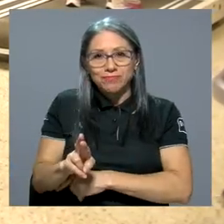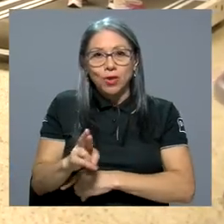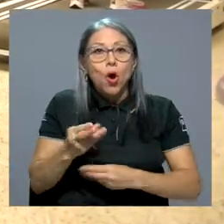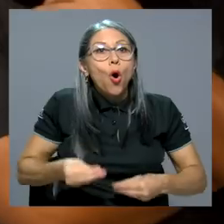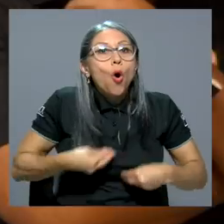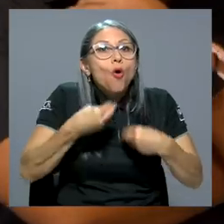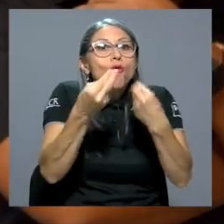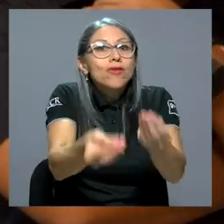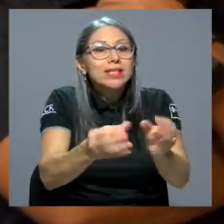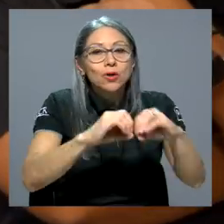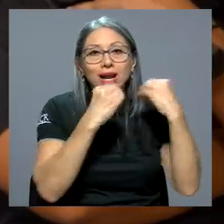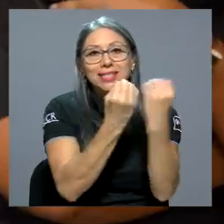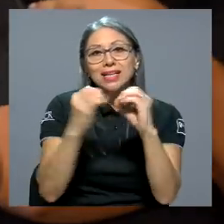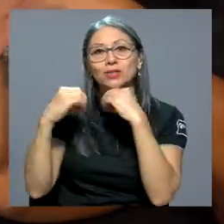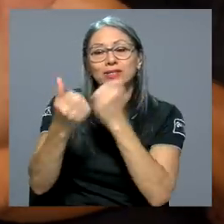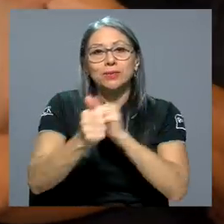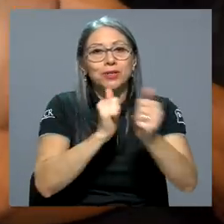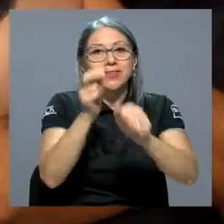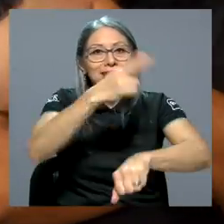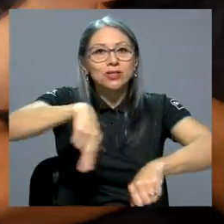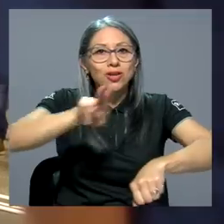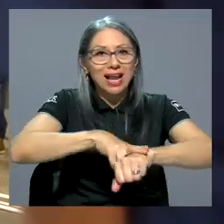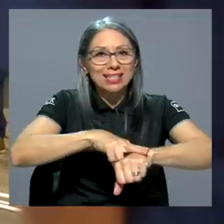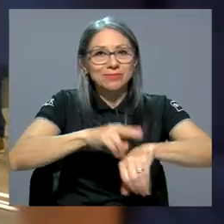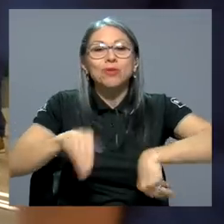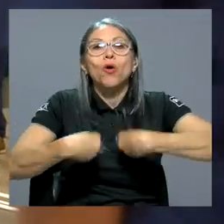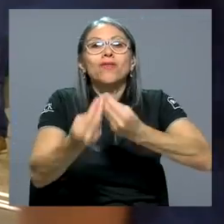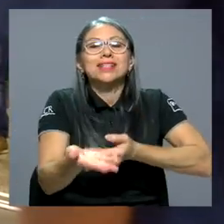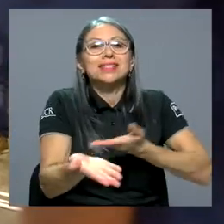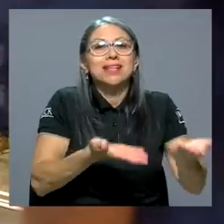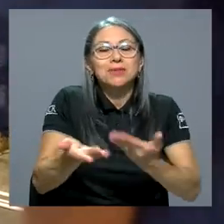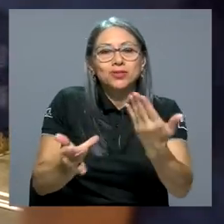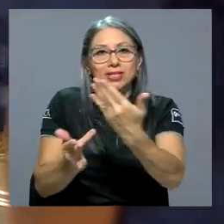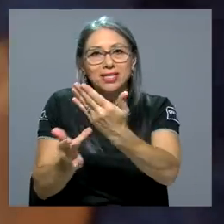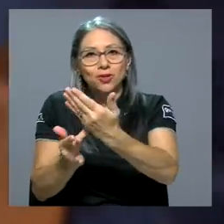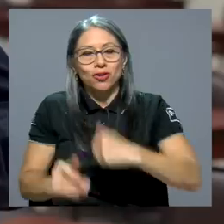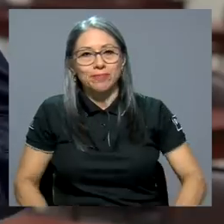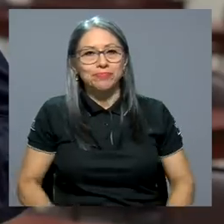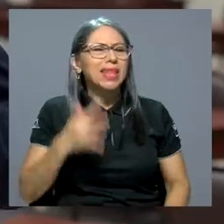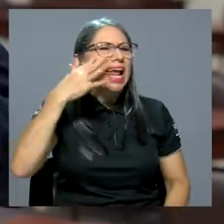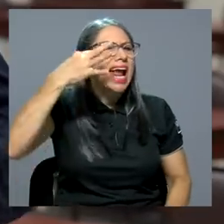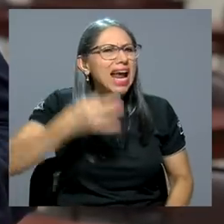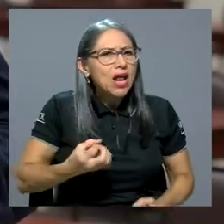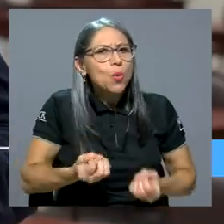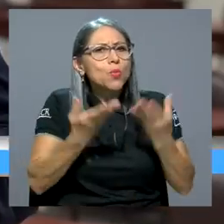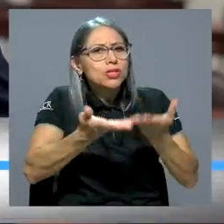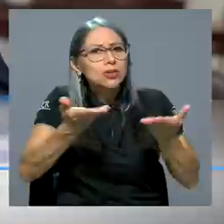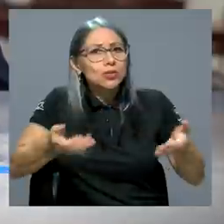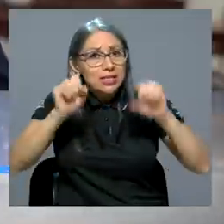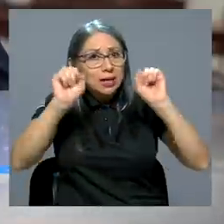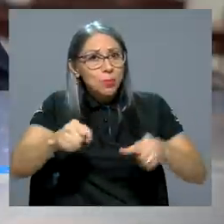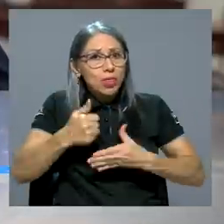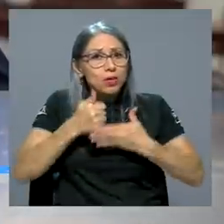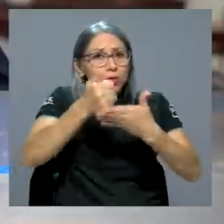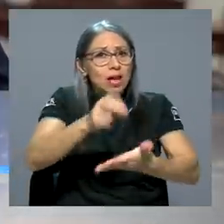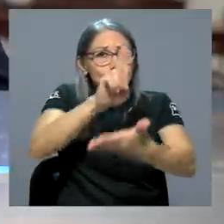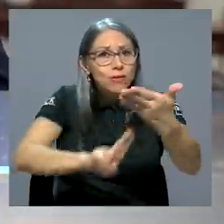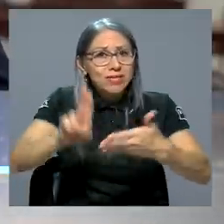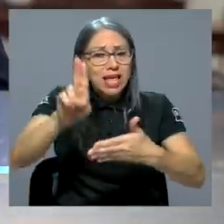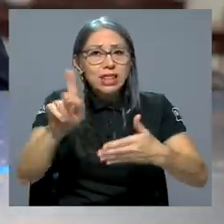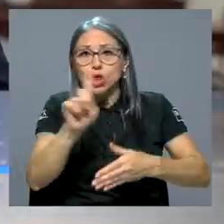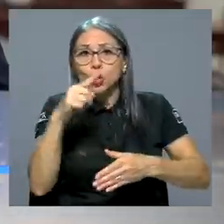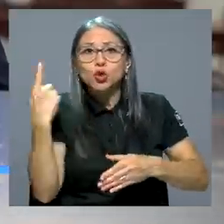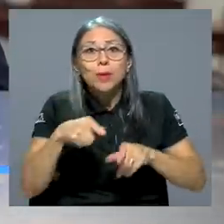deportivas nacionales sus servicios y su tecnología. Creo que hay muchas cosas que la universidad a través del centro puede ayudar, no solamente en las